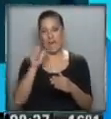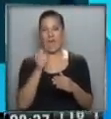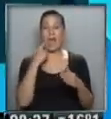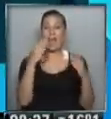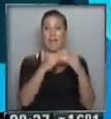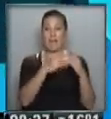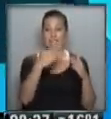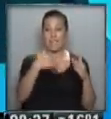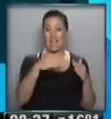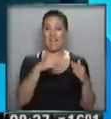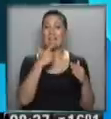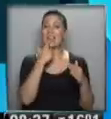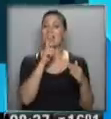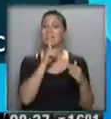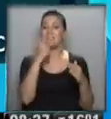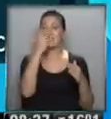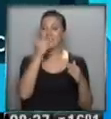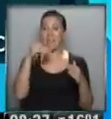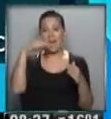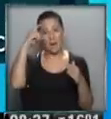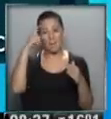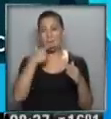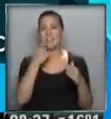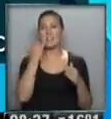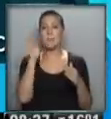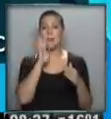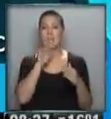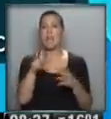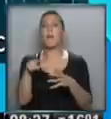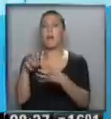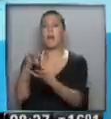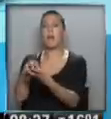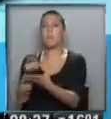en Tames y Panamericana funcionó como centro clandestino de detención.